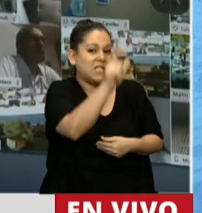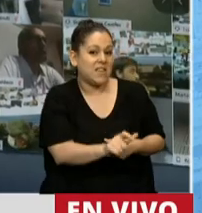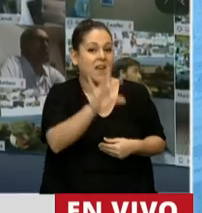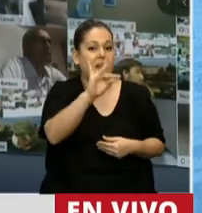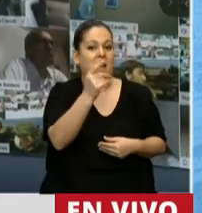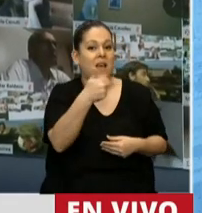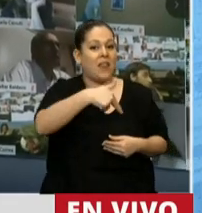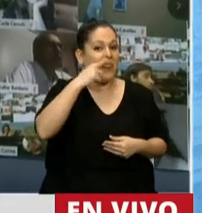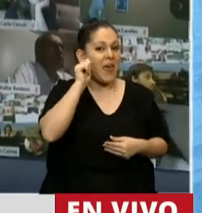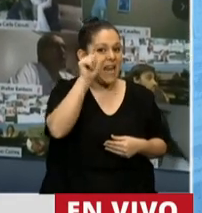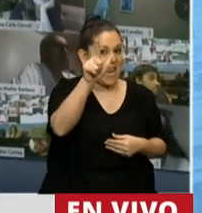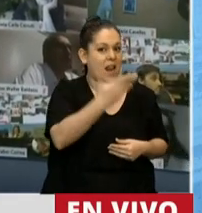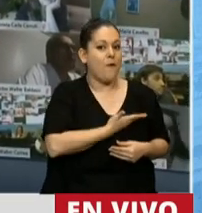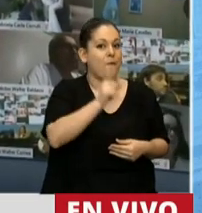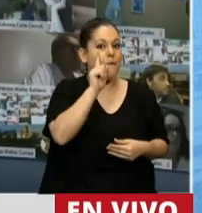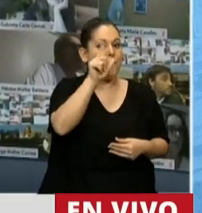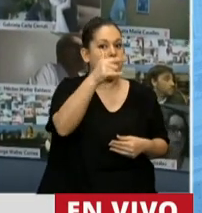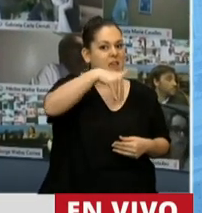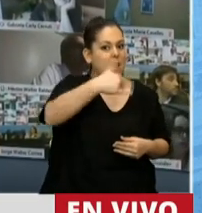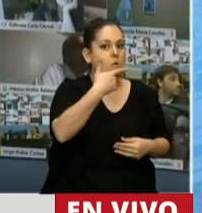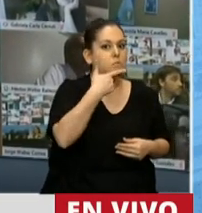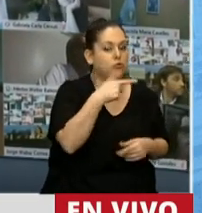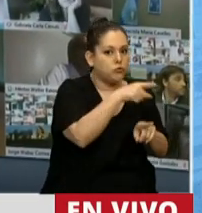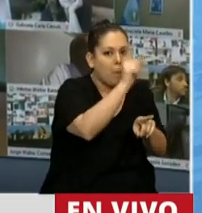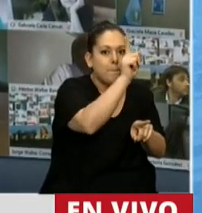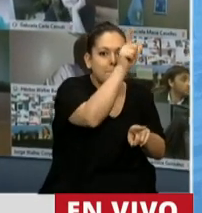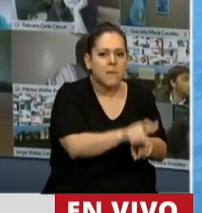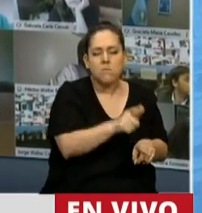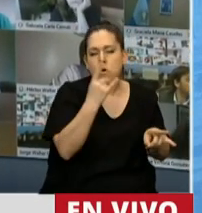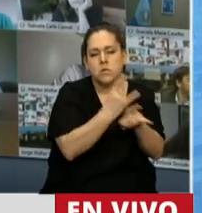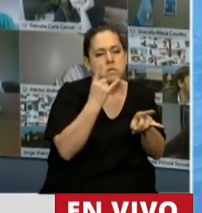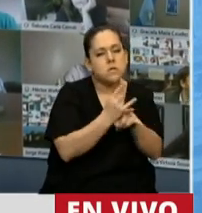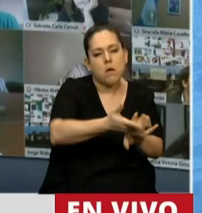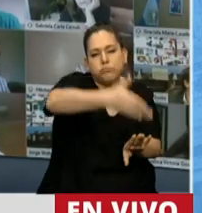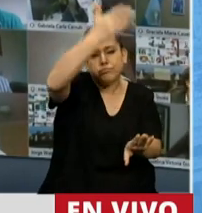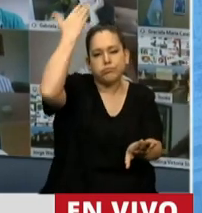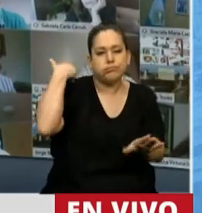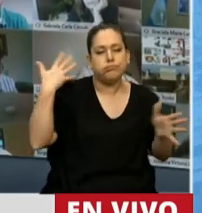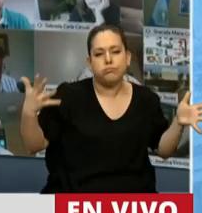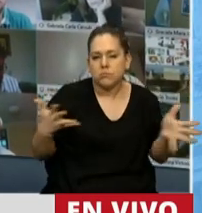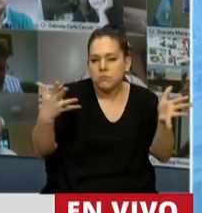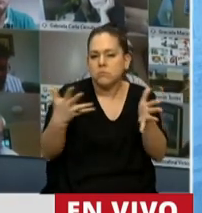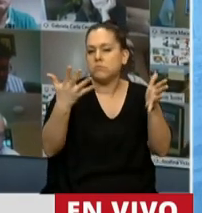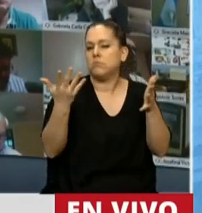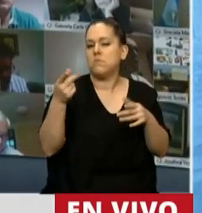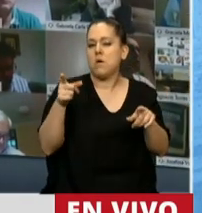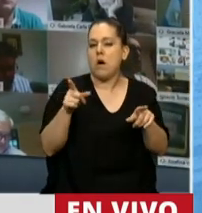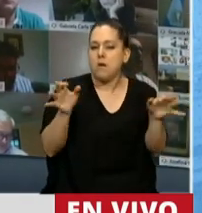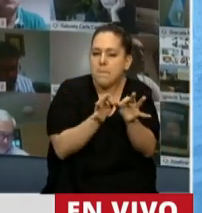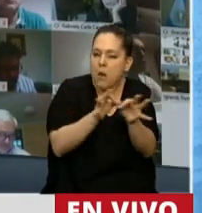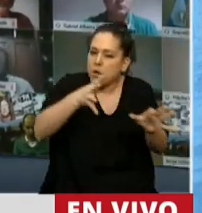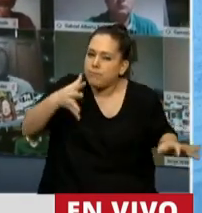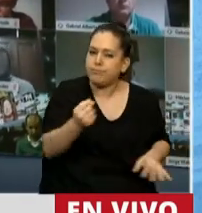Daniel Filmus y que ha sido el promotor desde siempre de la reivindicación institucional de